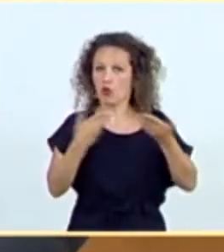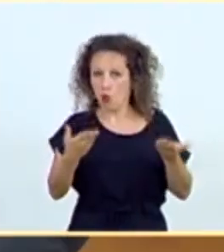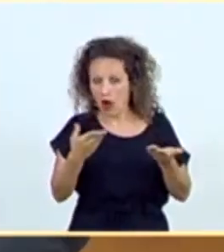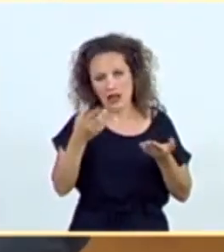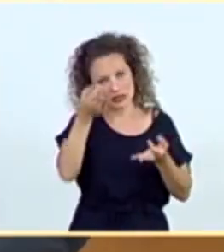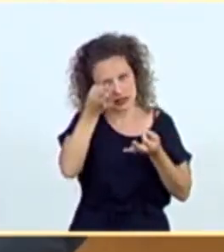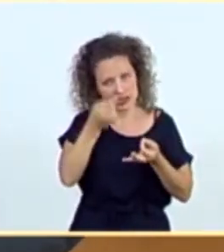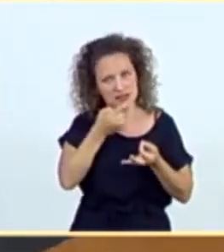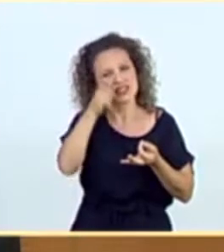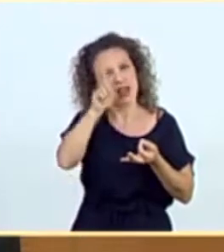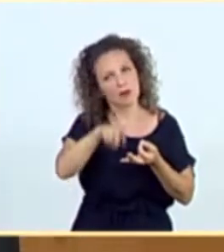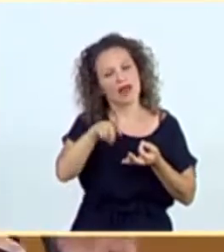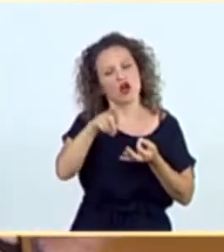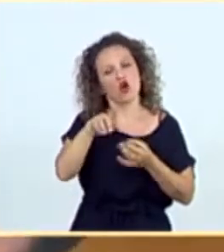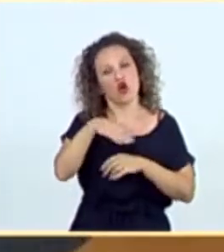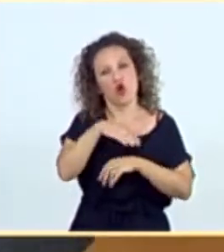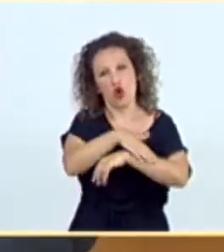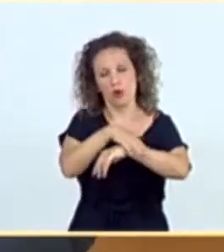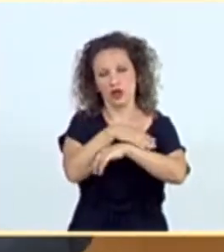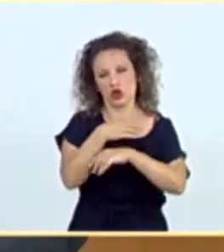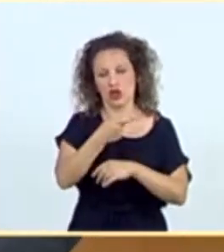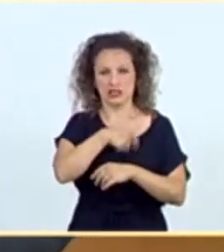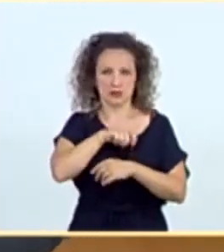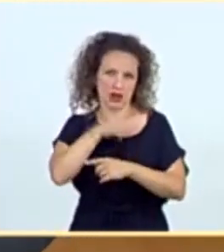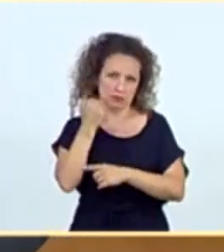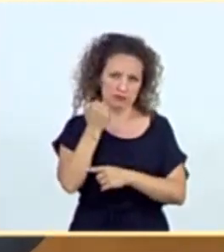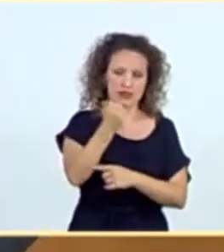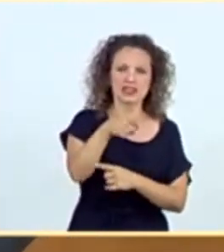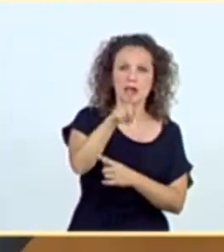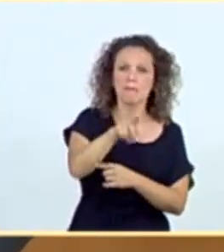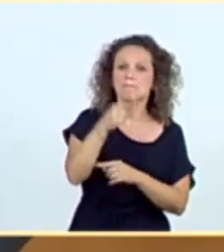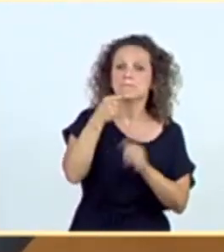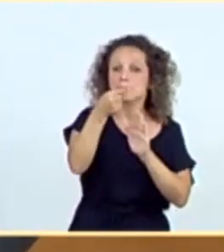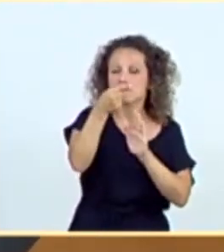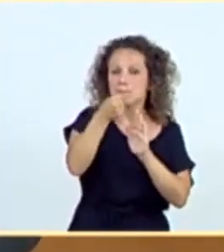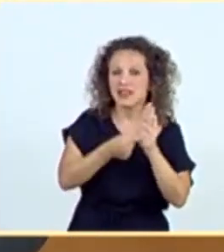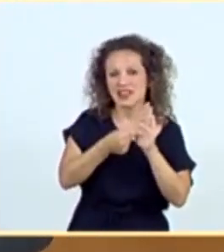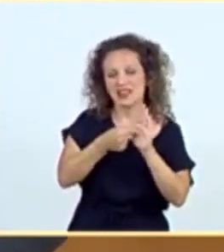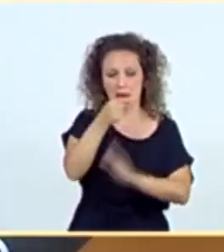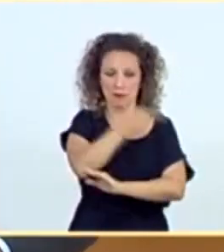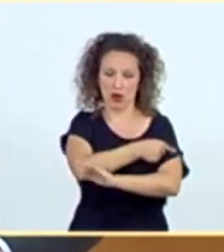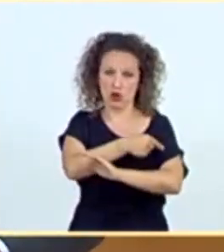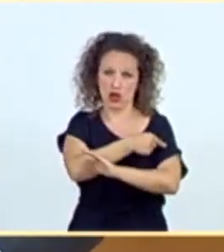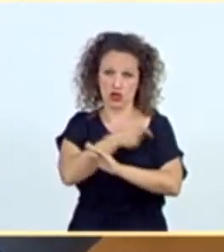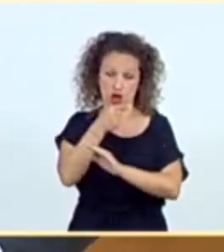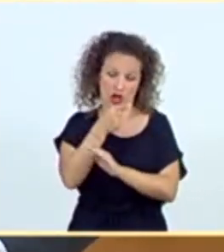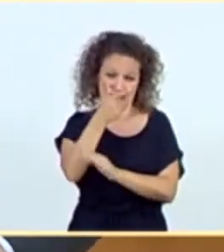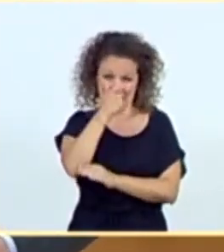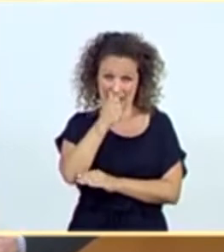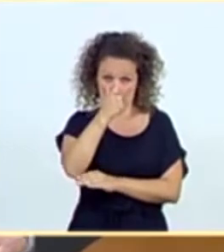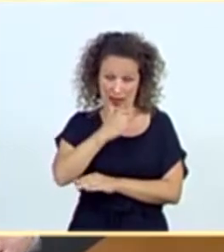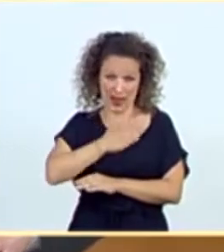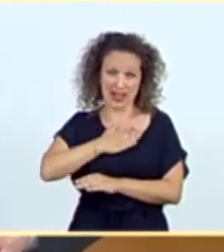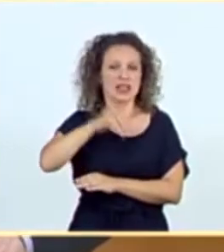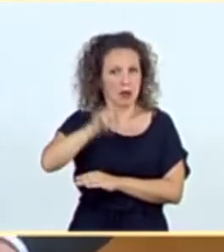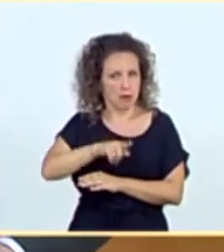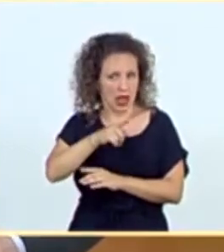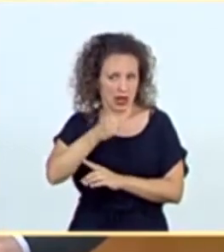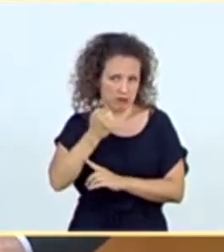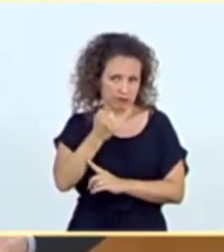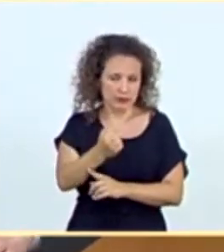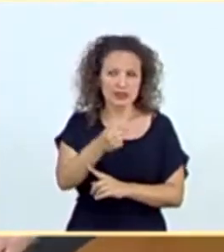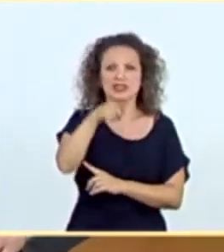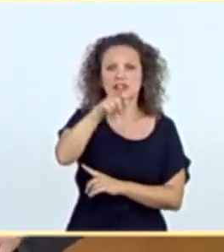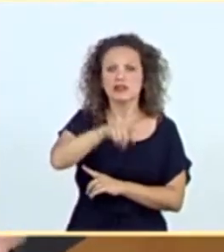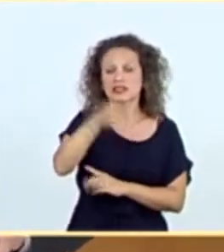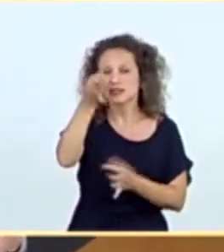España, especifica también las medidas de reforzamiento de la campaña de vacunación de la gripe y, finalmente, recuerda y especifica también